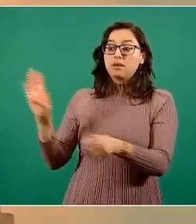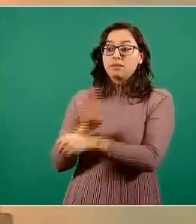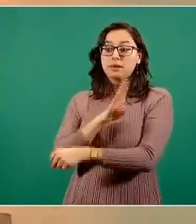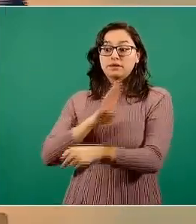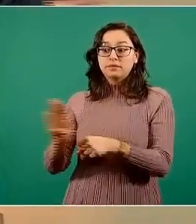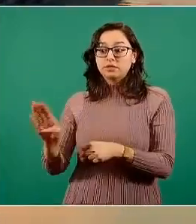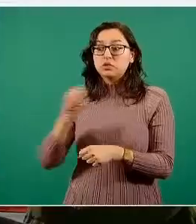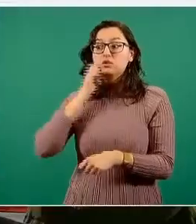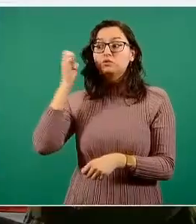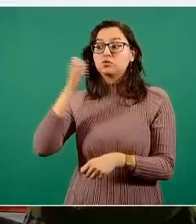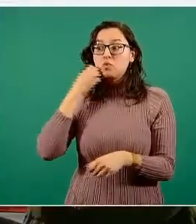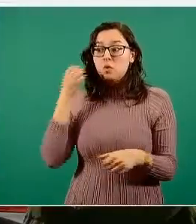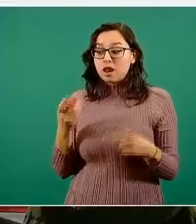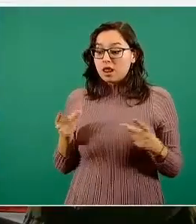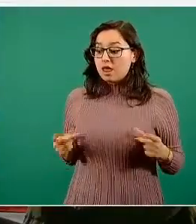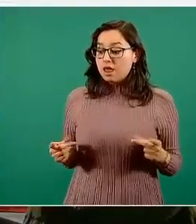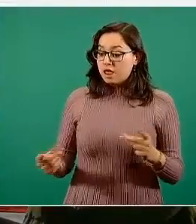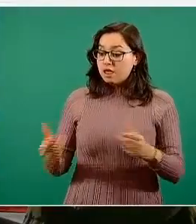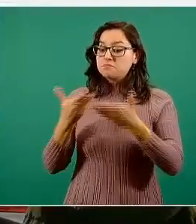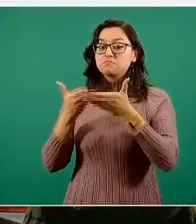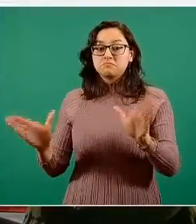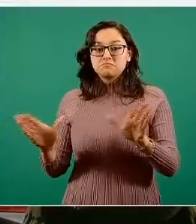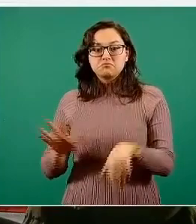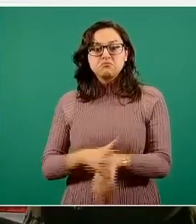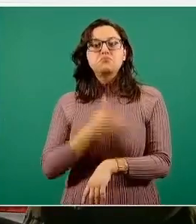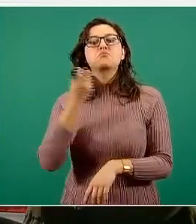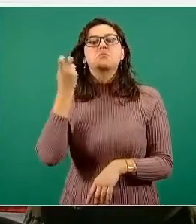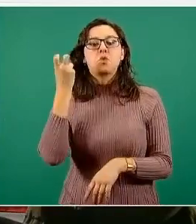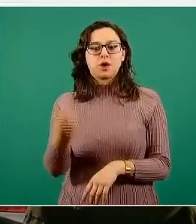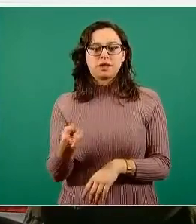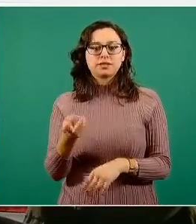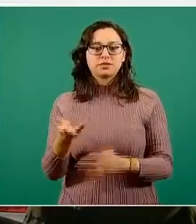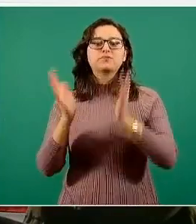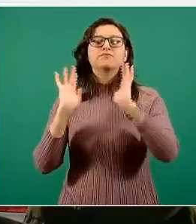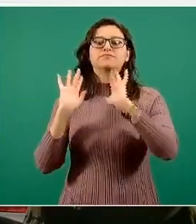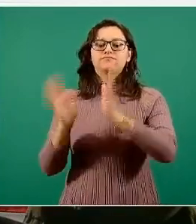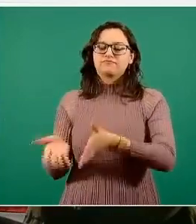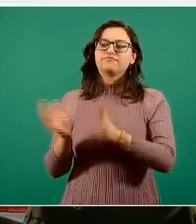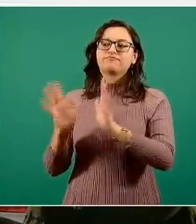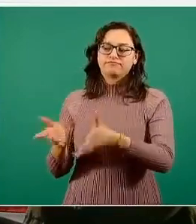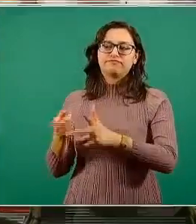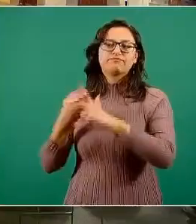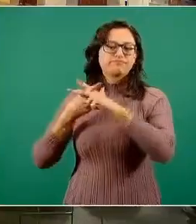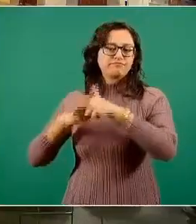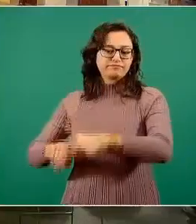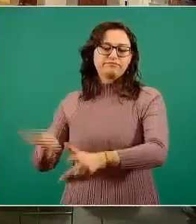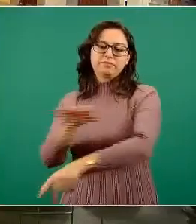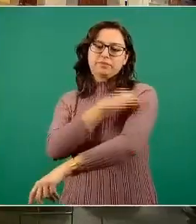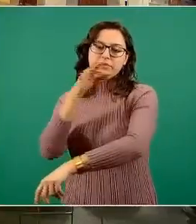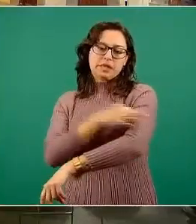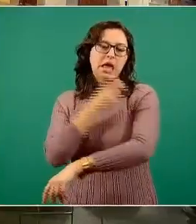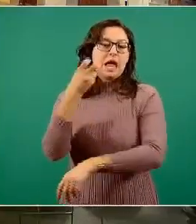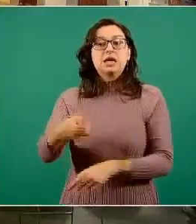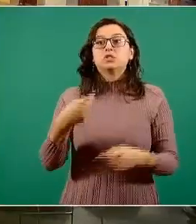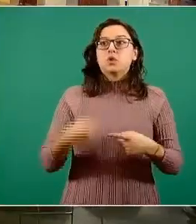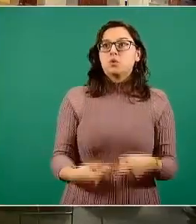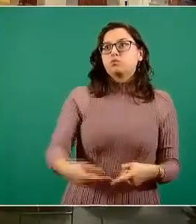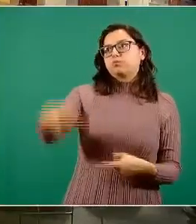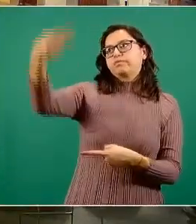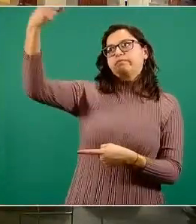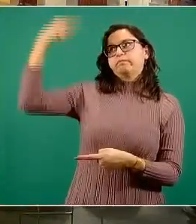educativa. Por eso se usó esto, esto que estoy diciendo lo hemos venido diciendo, insisto, desde la preparación de este